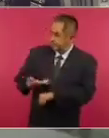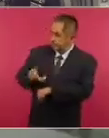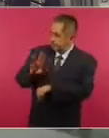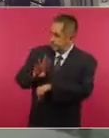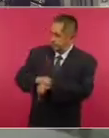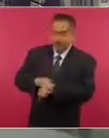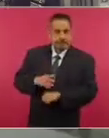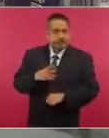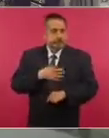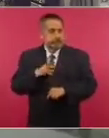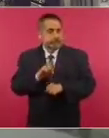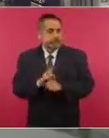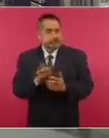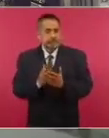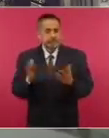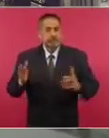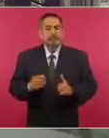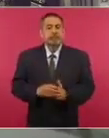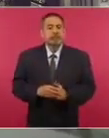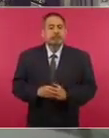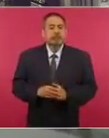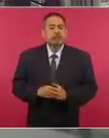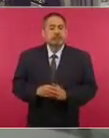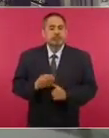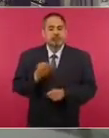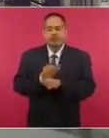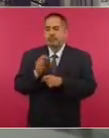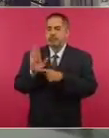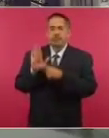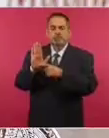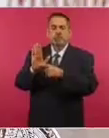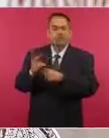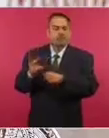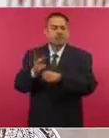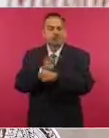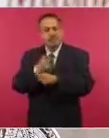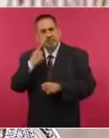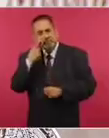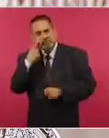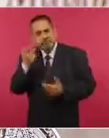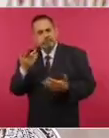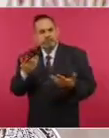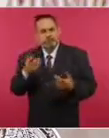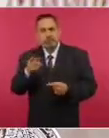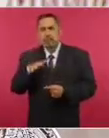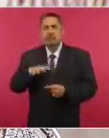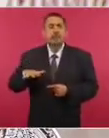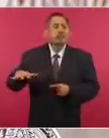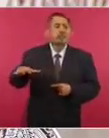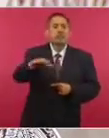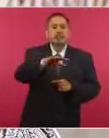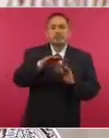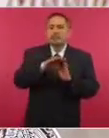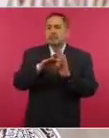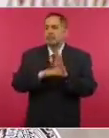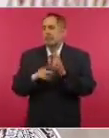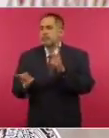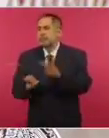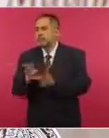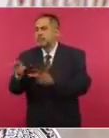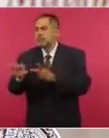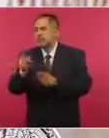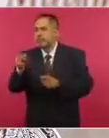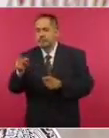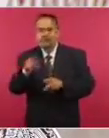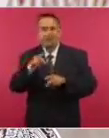Pues vamos a presentar el ejercicio participativo para escuchar la opinión del pueblo en materia de seguridad pública.